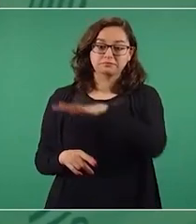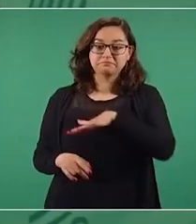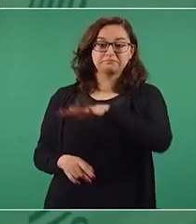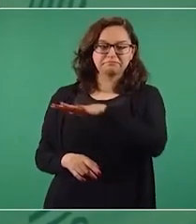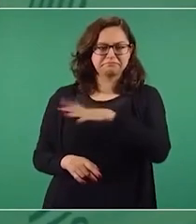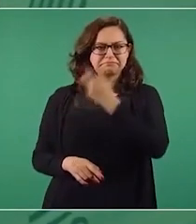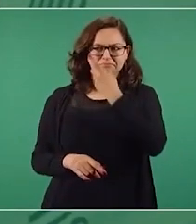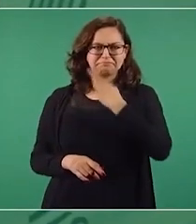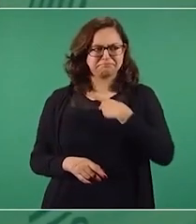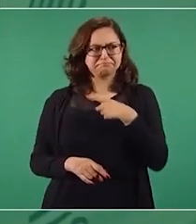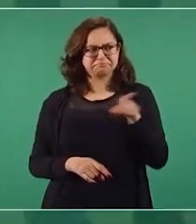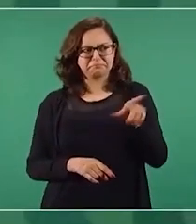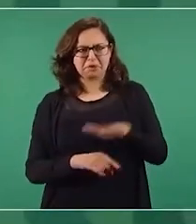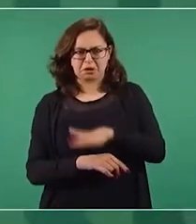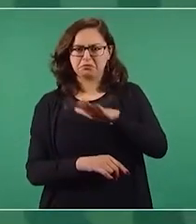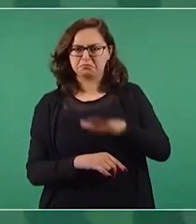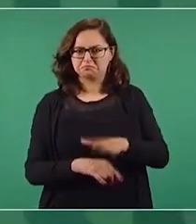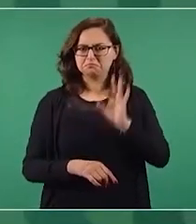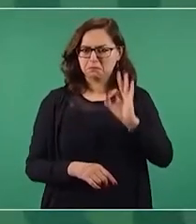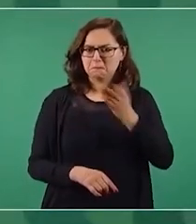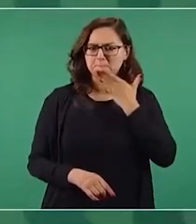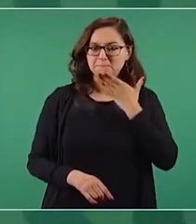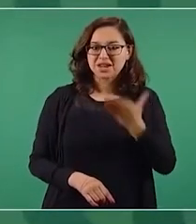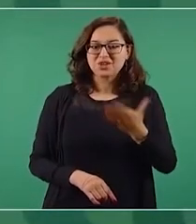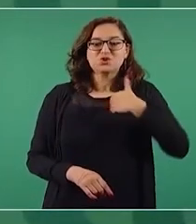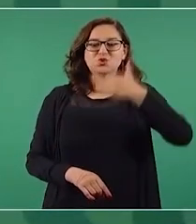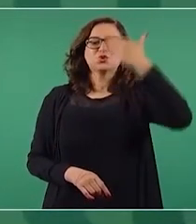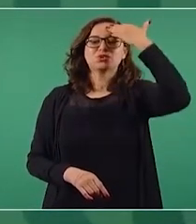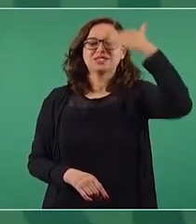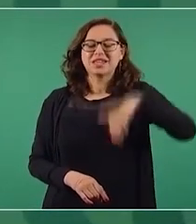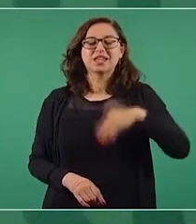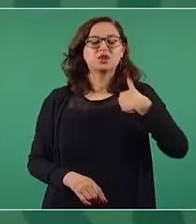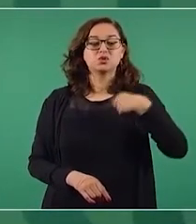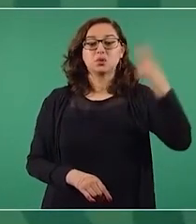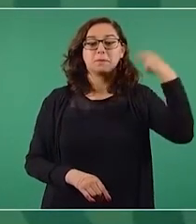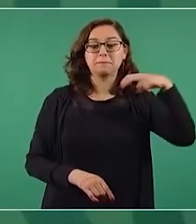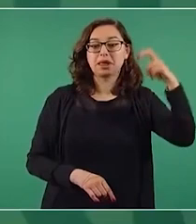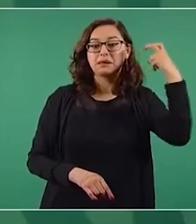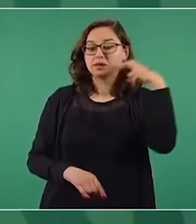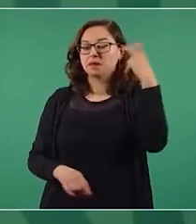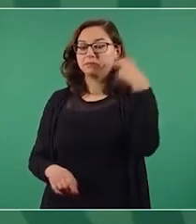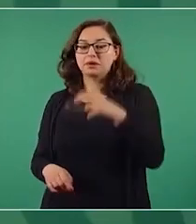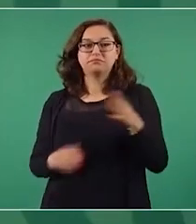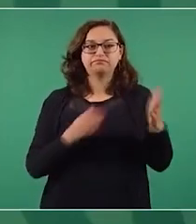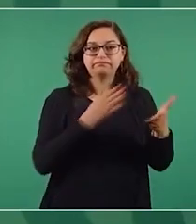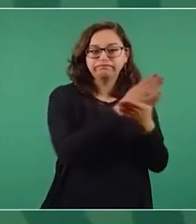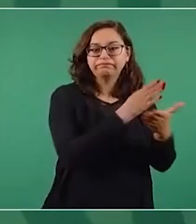Mi caso de Nayarit duró cuatro años